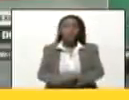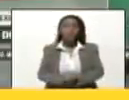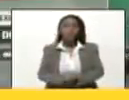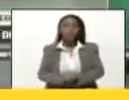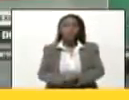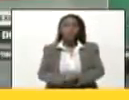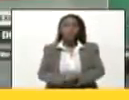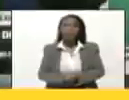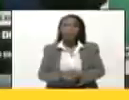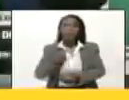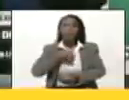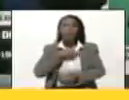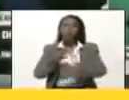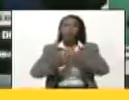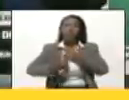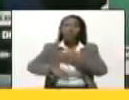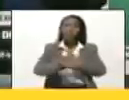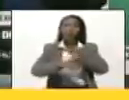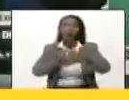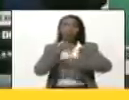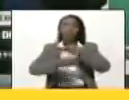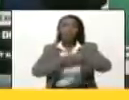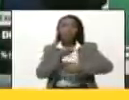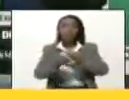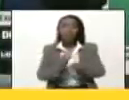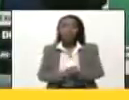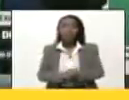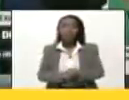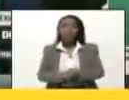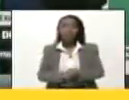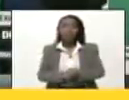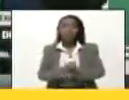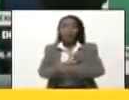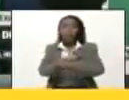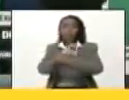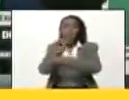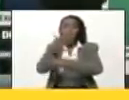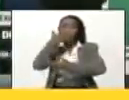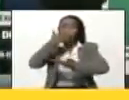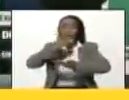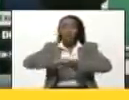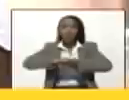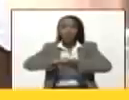vamos a proceder a enviar una carta